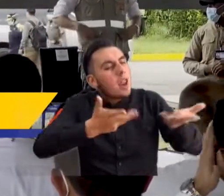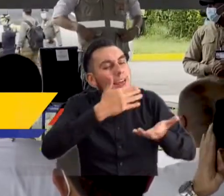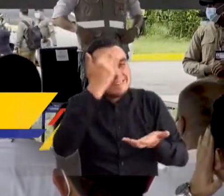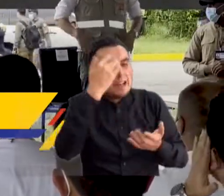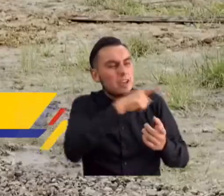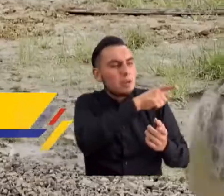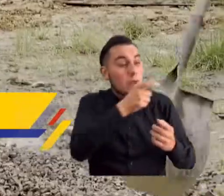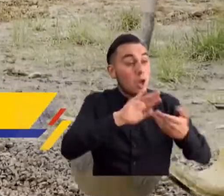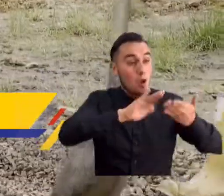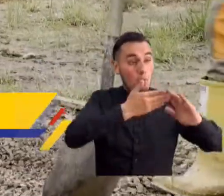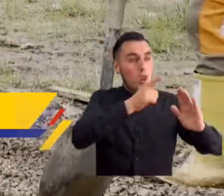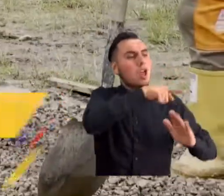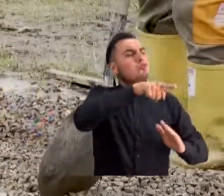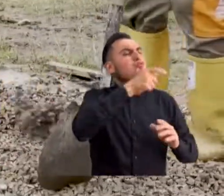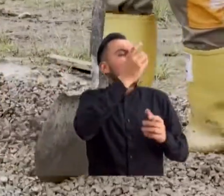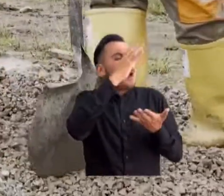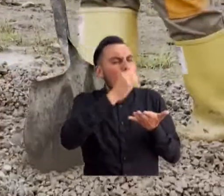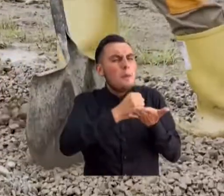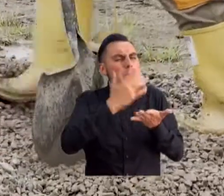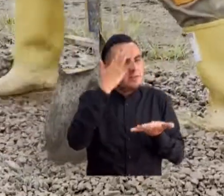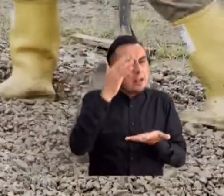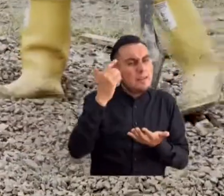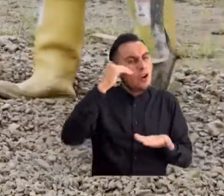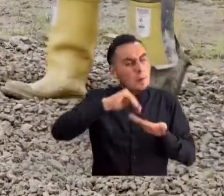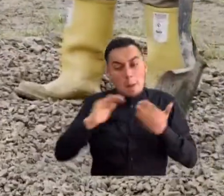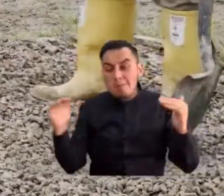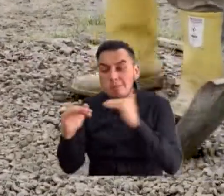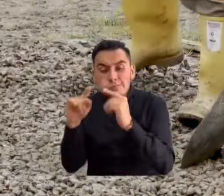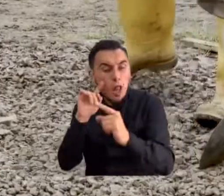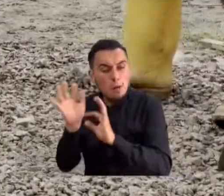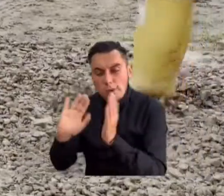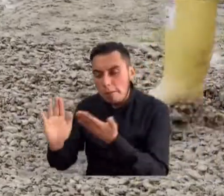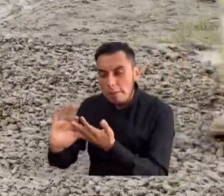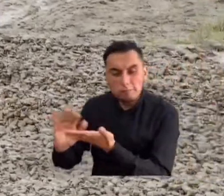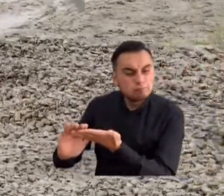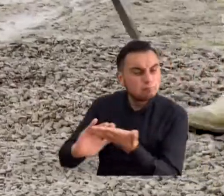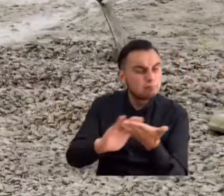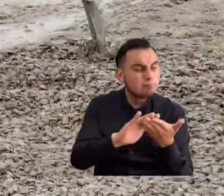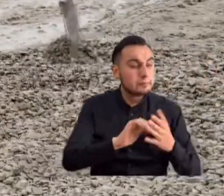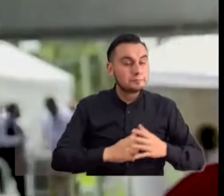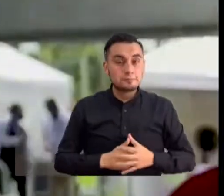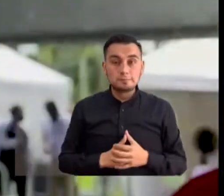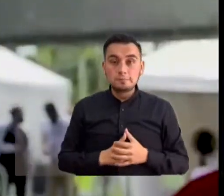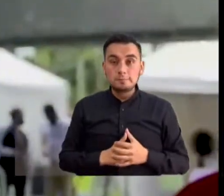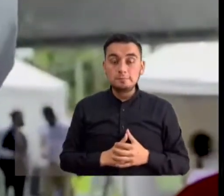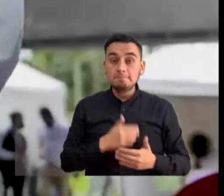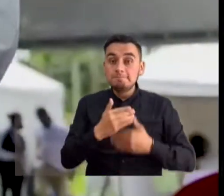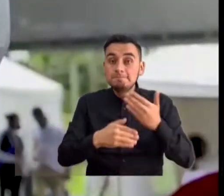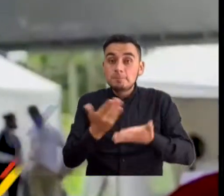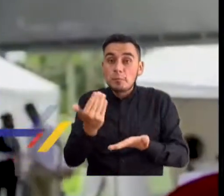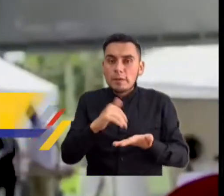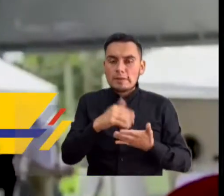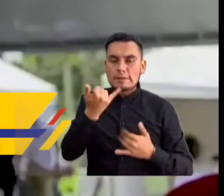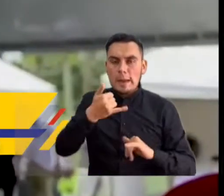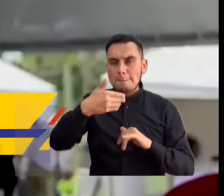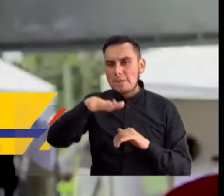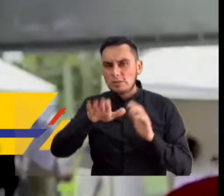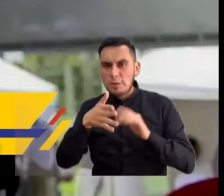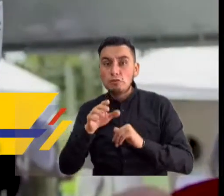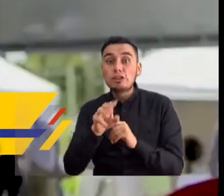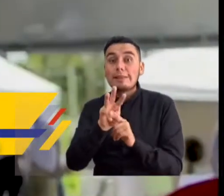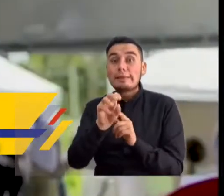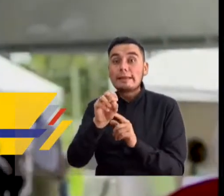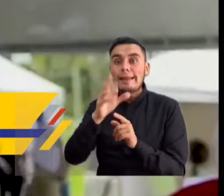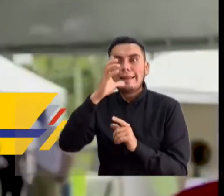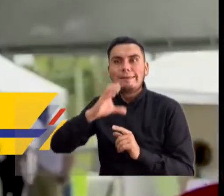para escuchar a las veedurías y comunidad con el objetivo de recuperar la Maya Vial del departamento. Se han reactivado y se han entregado más de